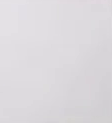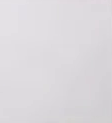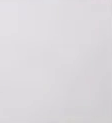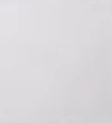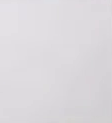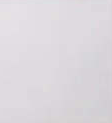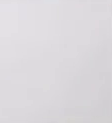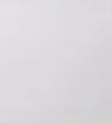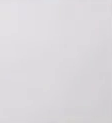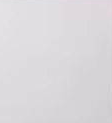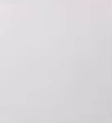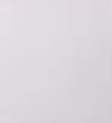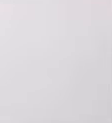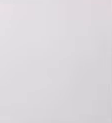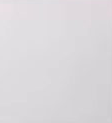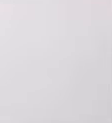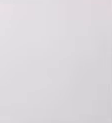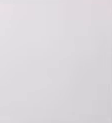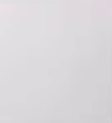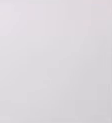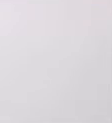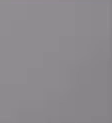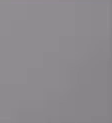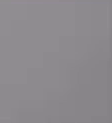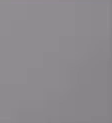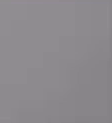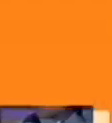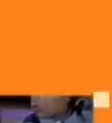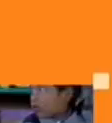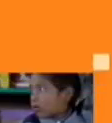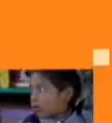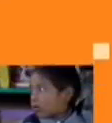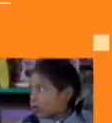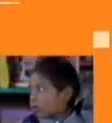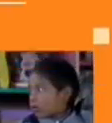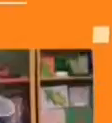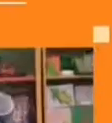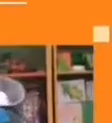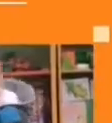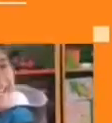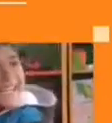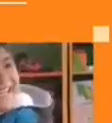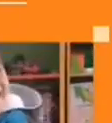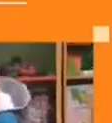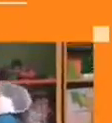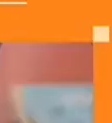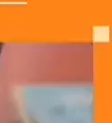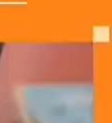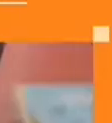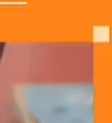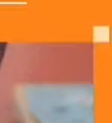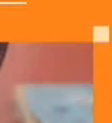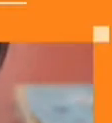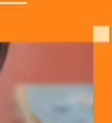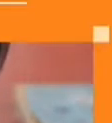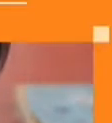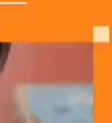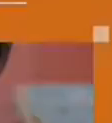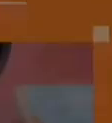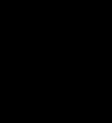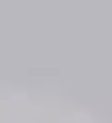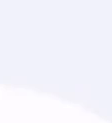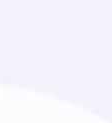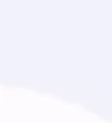...ten incluir una categoría de ahorro. Estamos viendo Aprendo en Casa Secundaria.